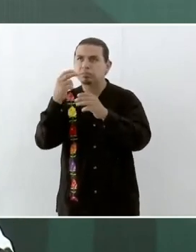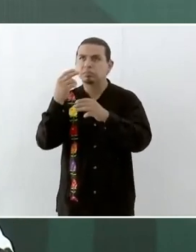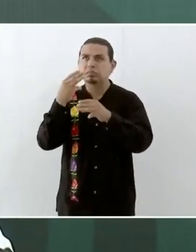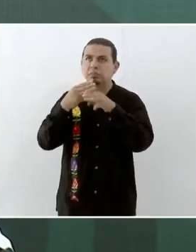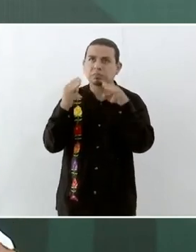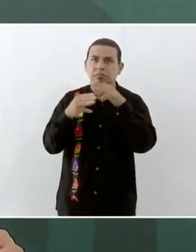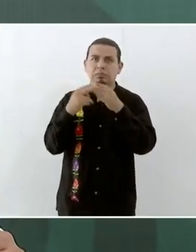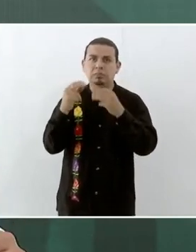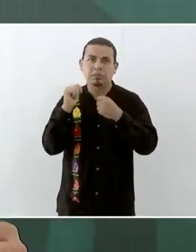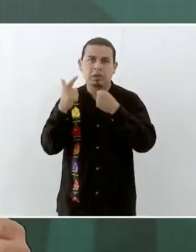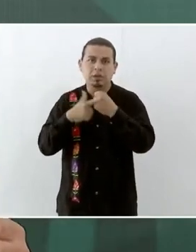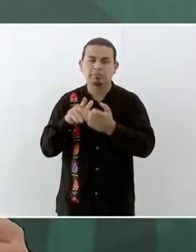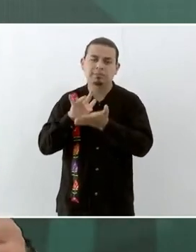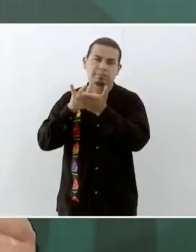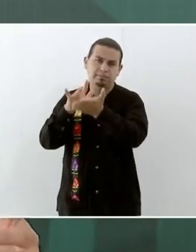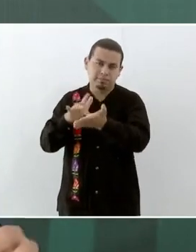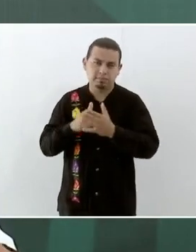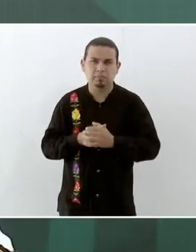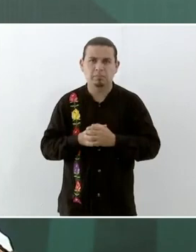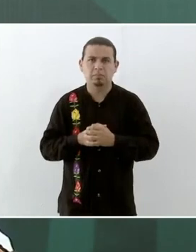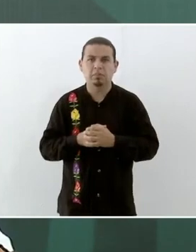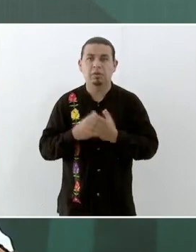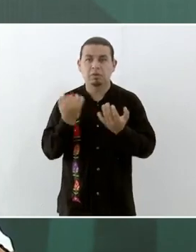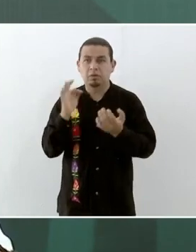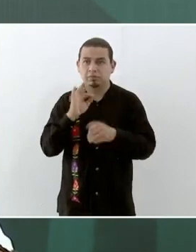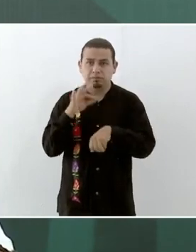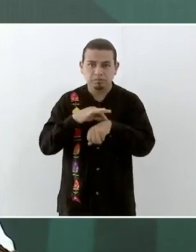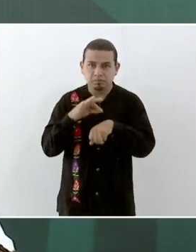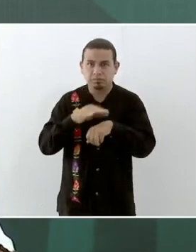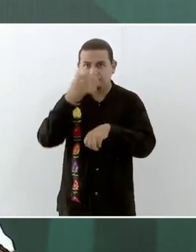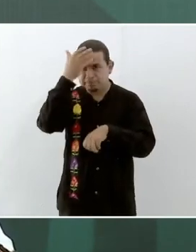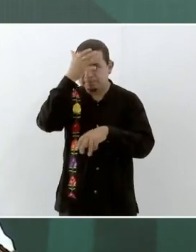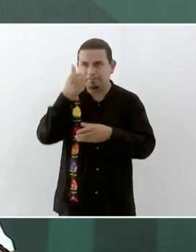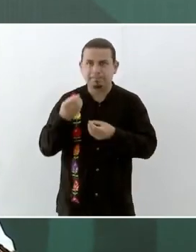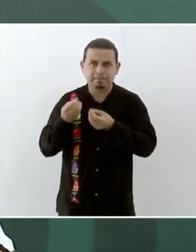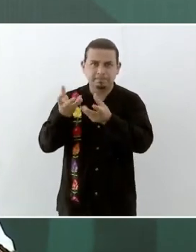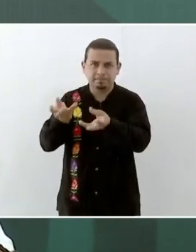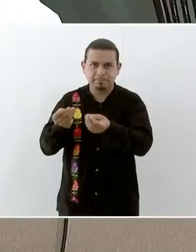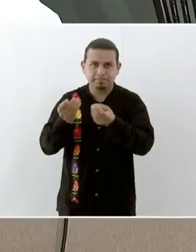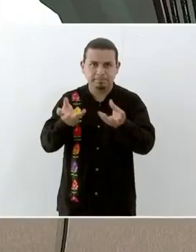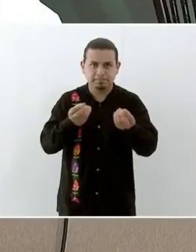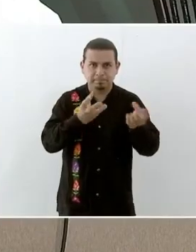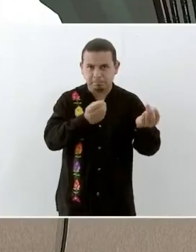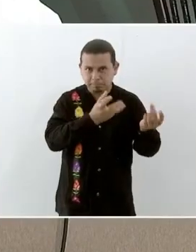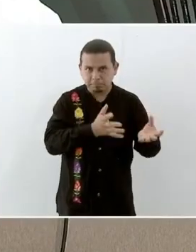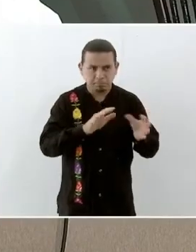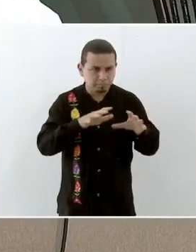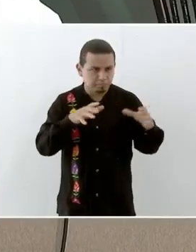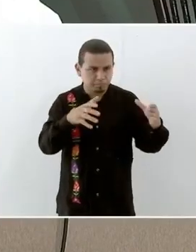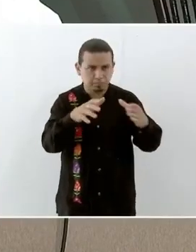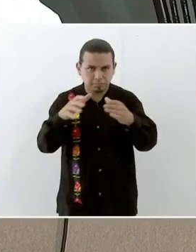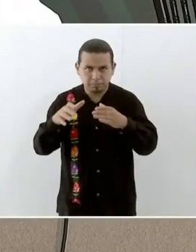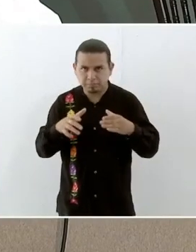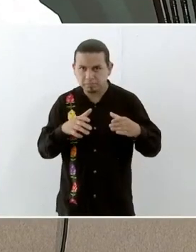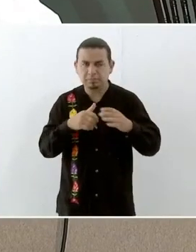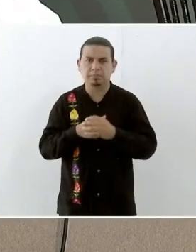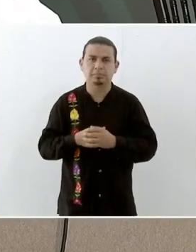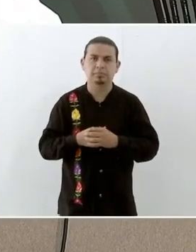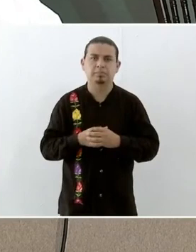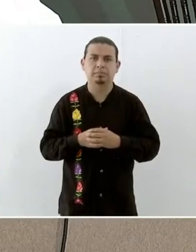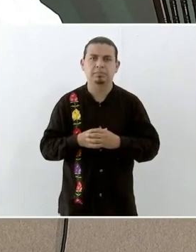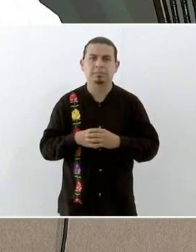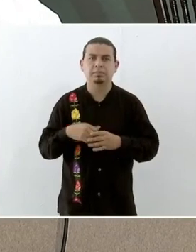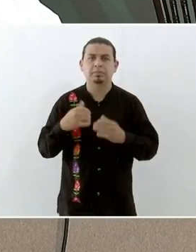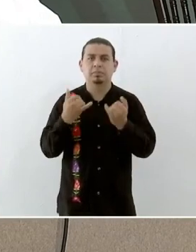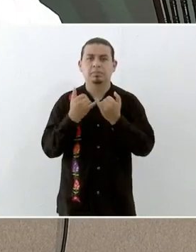doctores y enfermeras. Y por otro lado, también decirle que ya también los seis